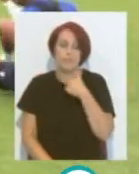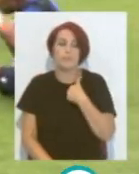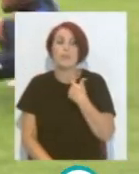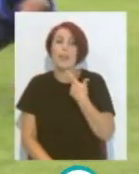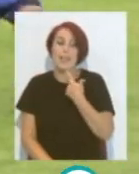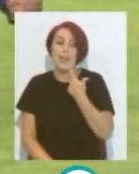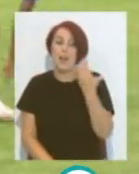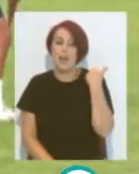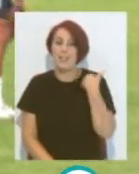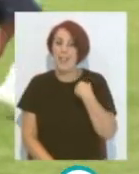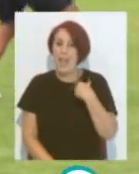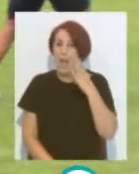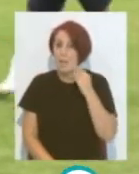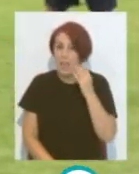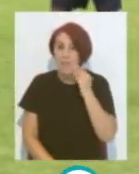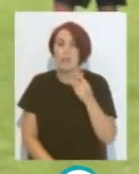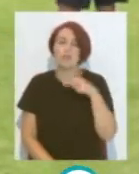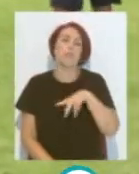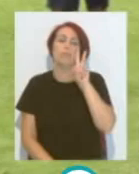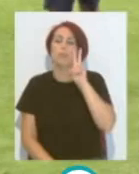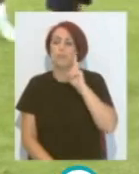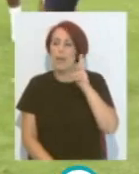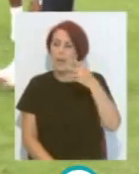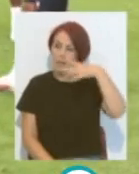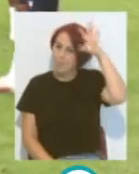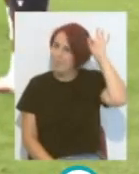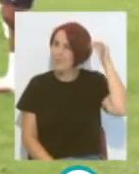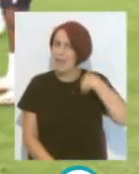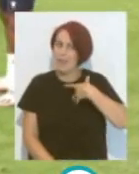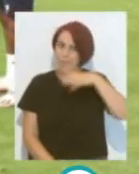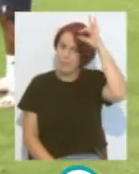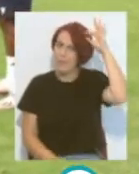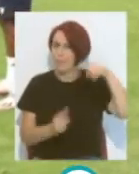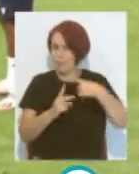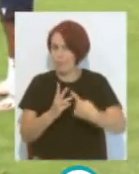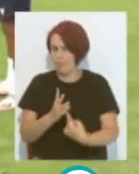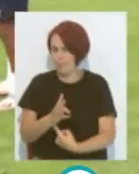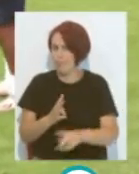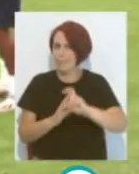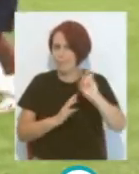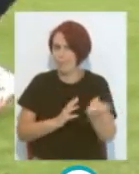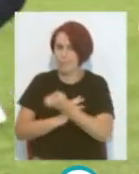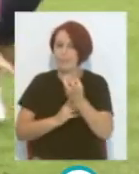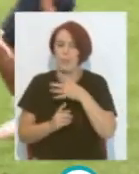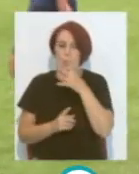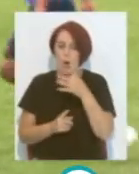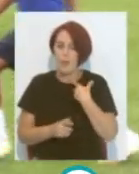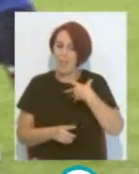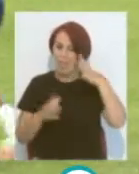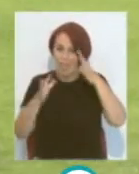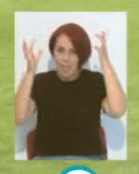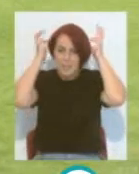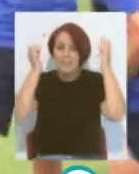Álvaro Jiménez Conge Al que vemos ahora Con la coletita Ya hay varios de coletas Porque está Se la pone